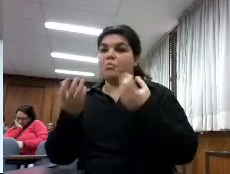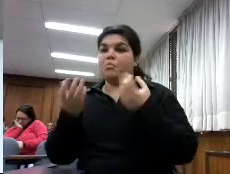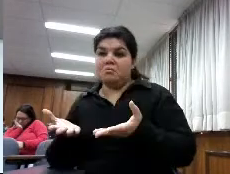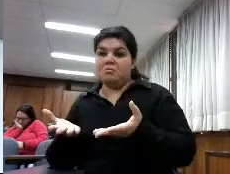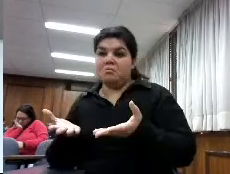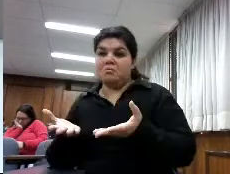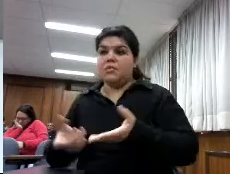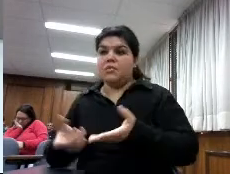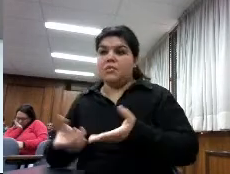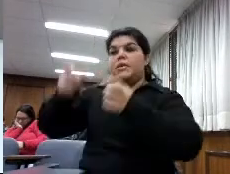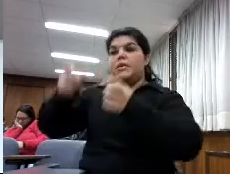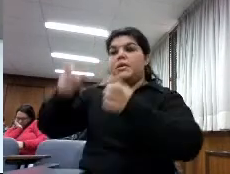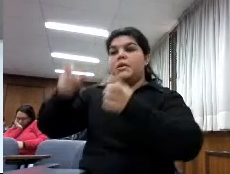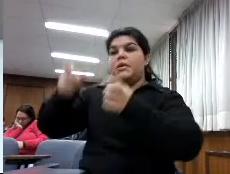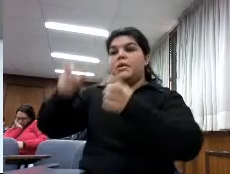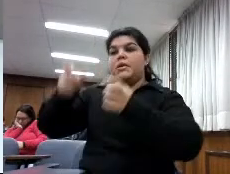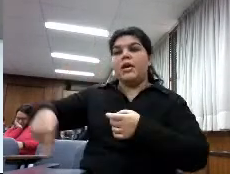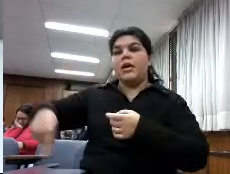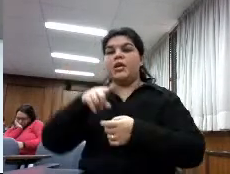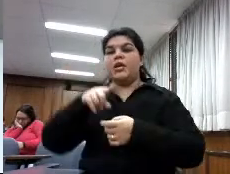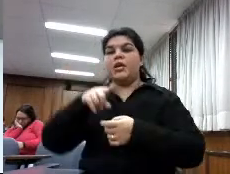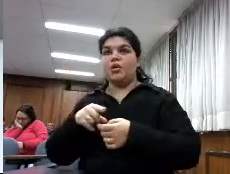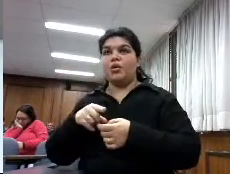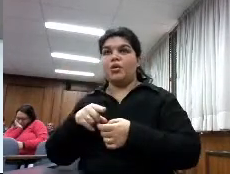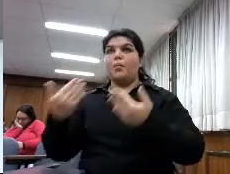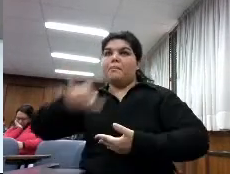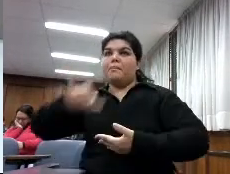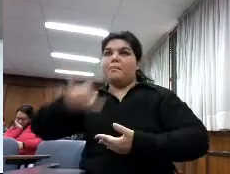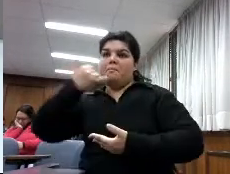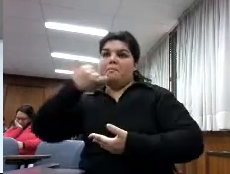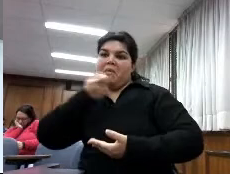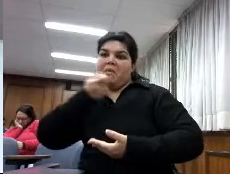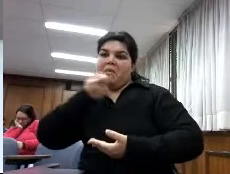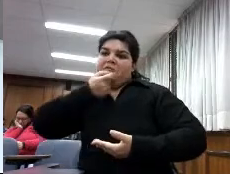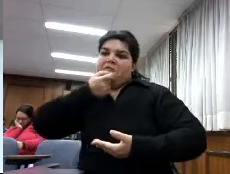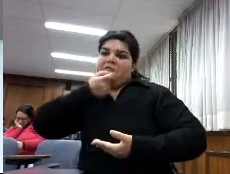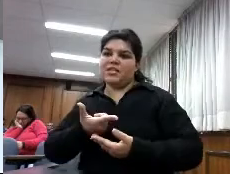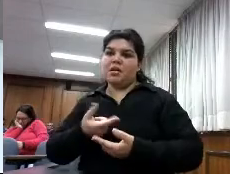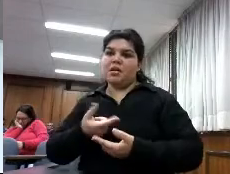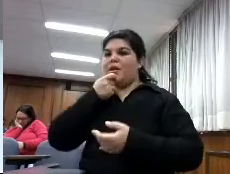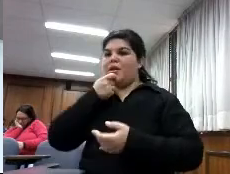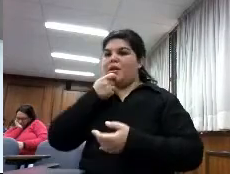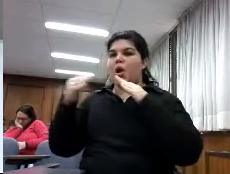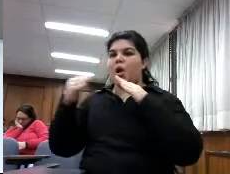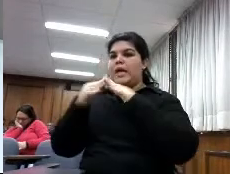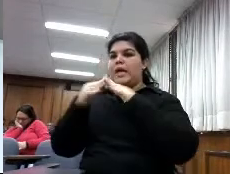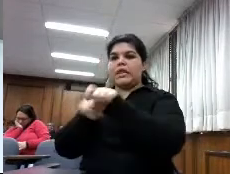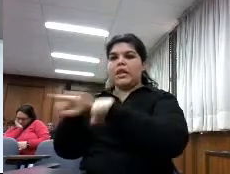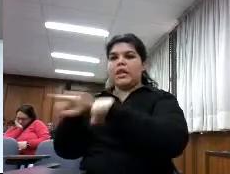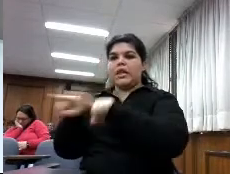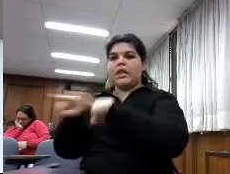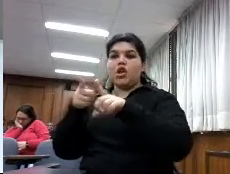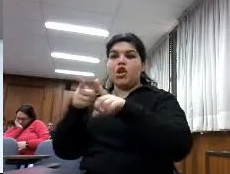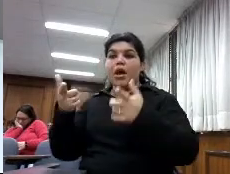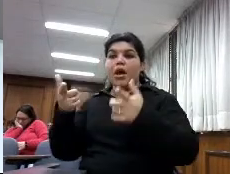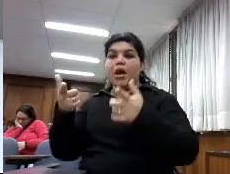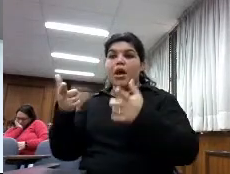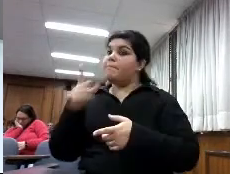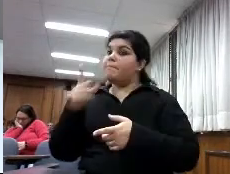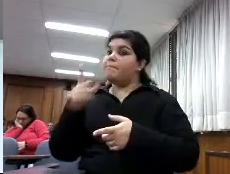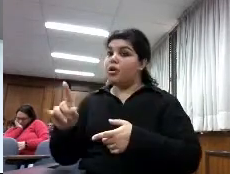tiene de acceso es a través del móvil a lo mejor no tiene internet en casa pero si tienen un móvil esto es muy importante